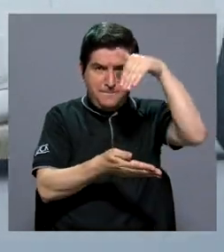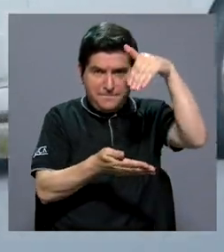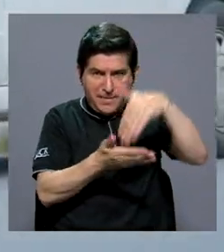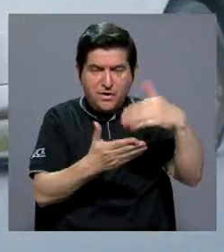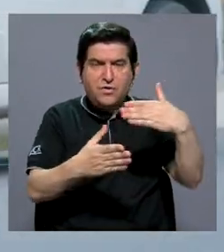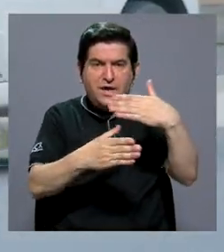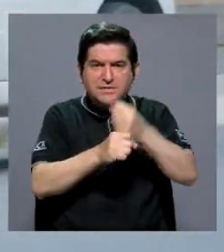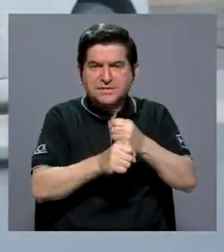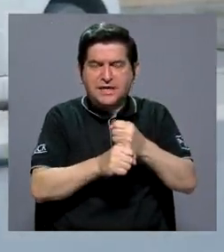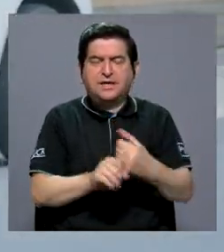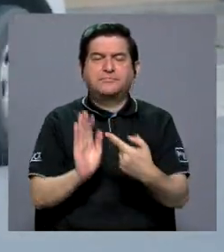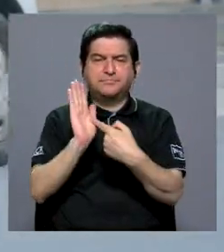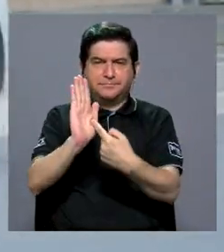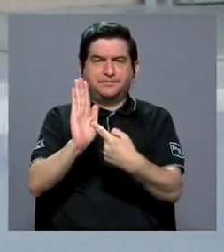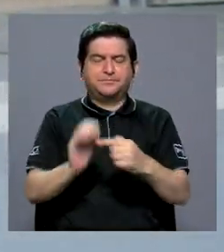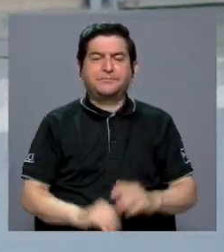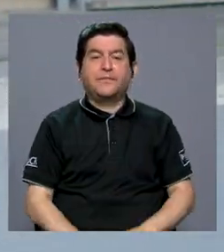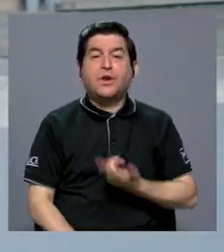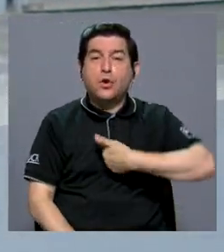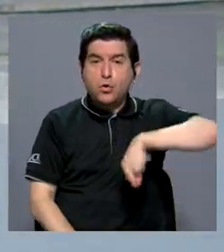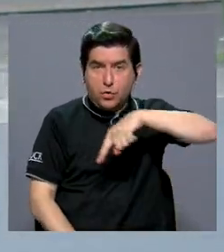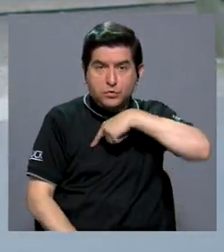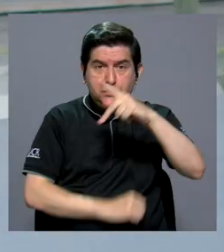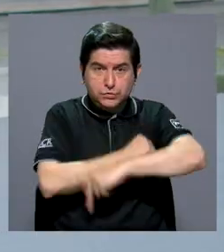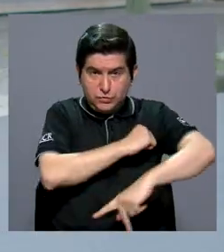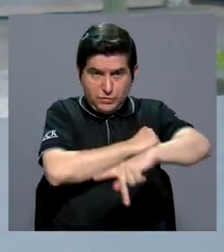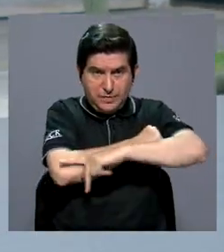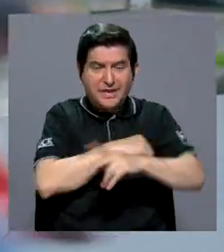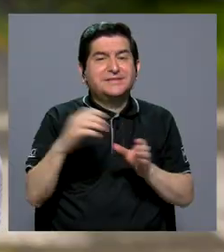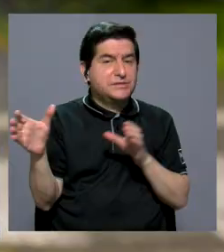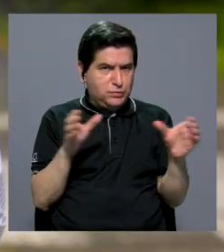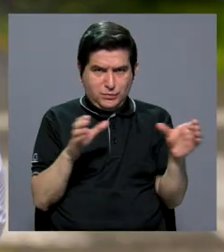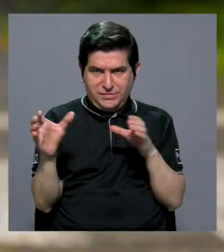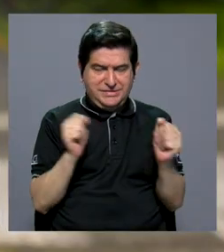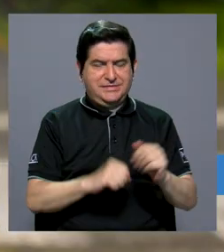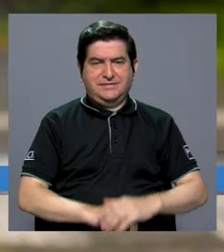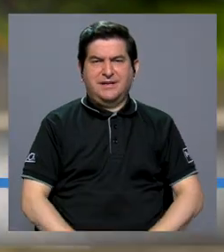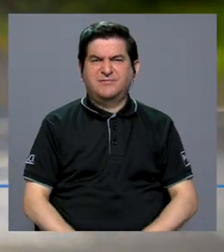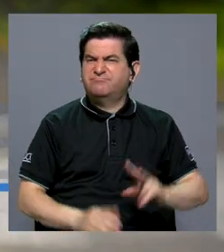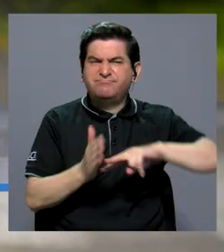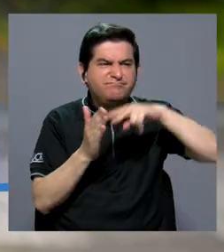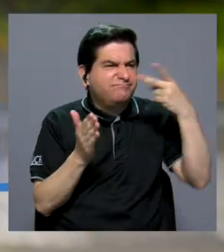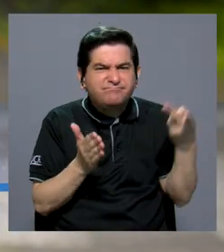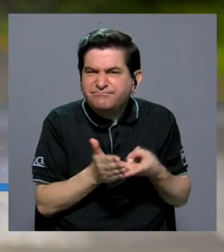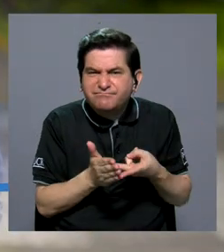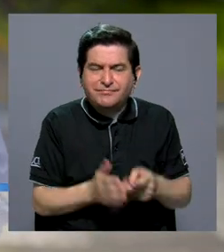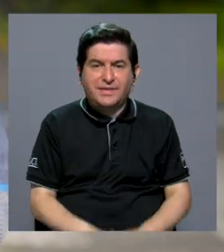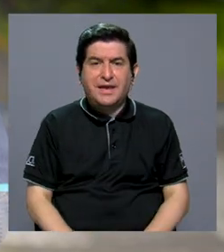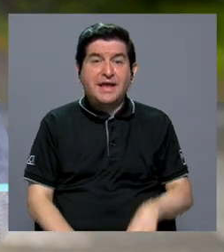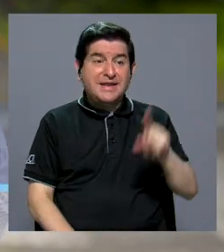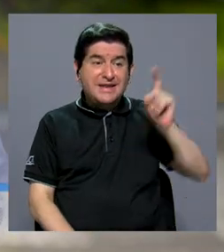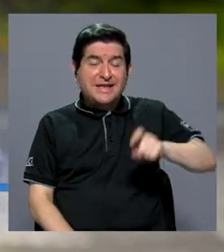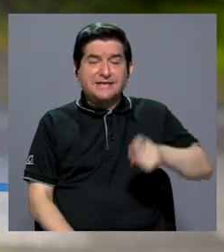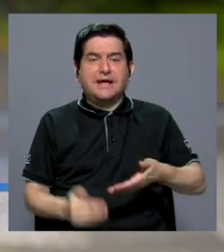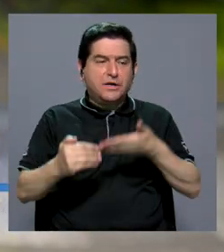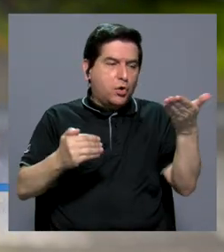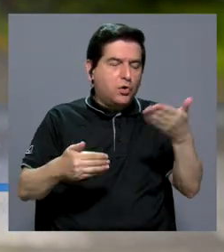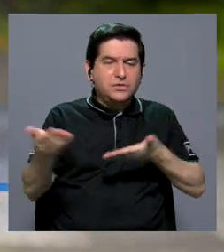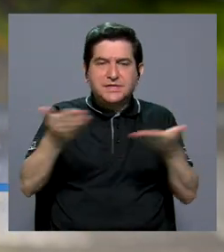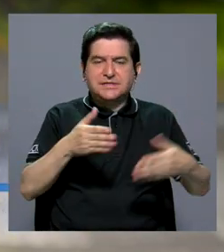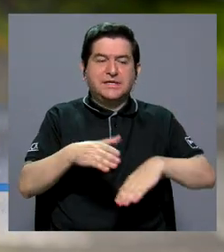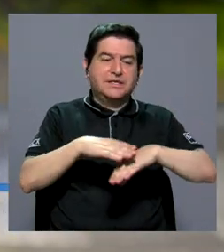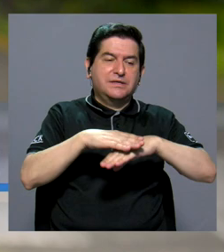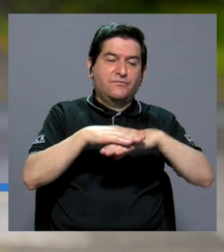el Banco Central ha ejecutado. nosotros somos un país comercial. ¿Esto qué significa? Bueno, que demandamos